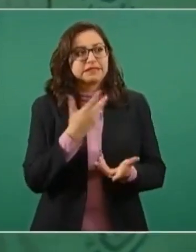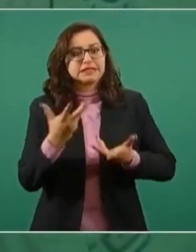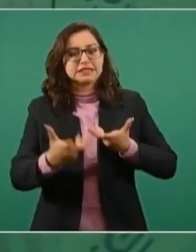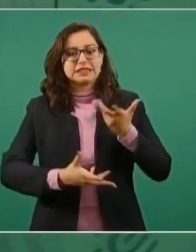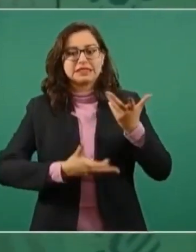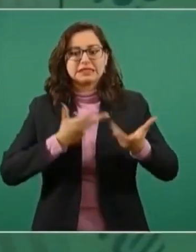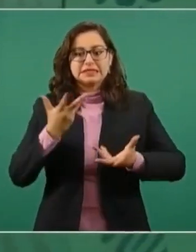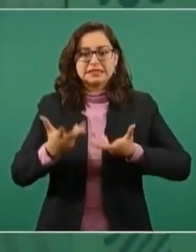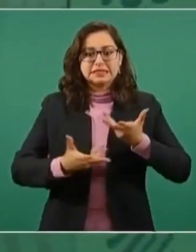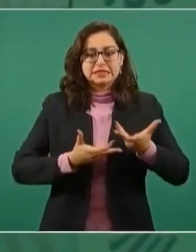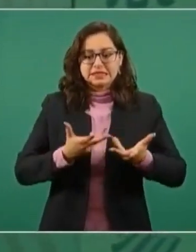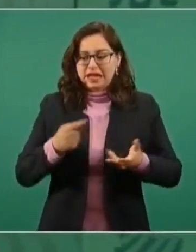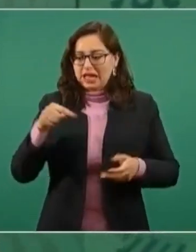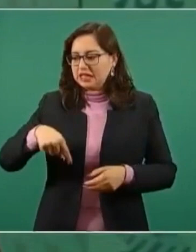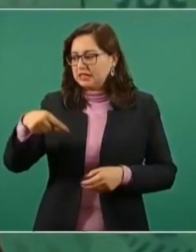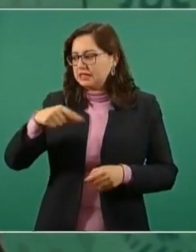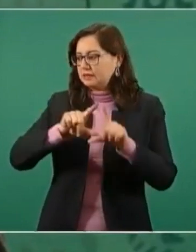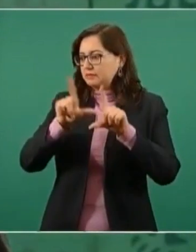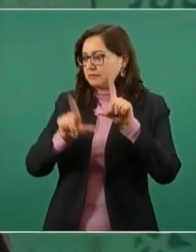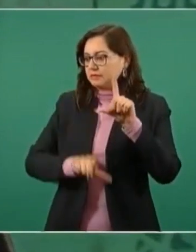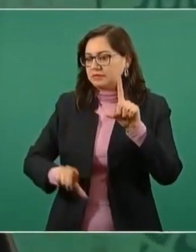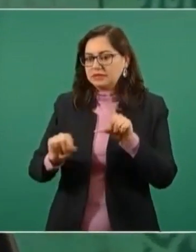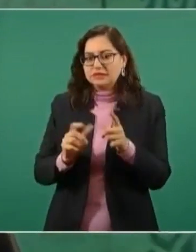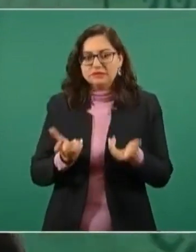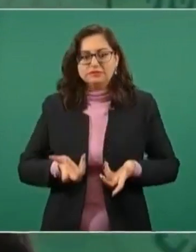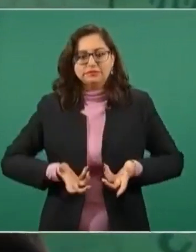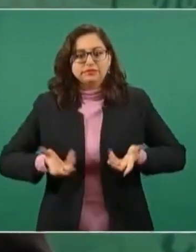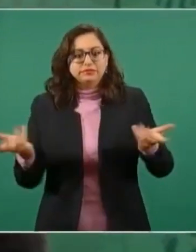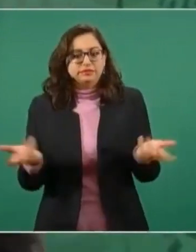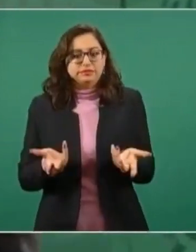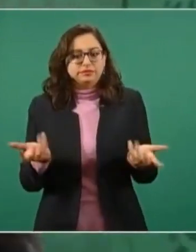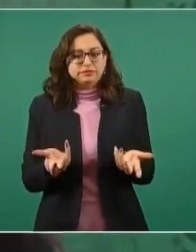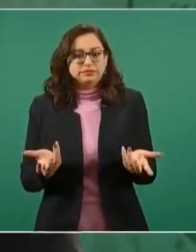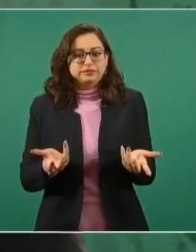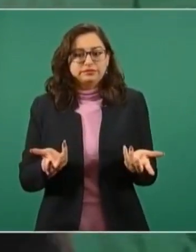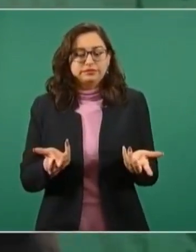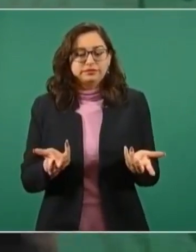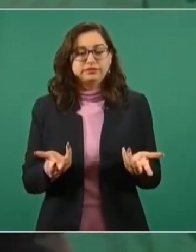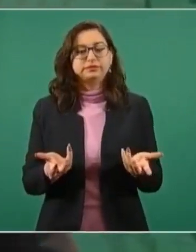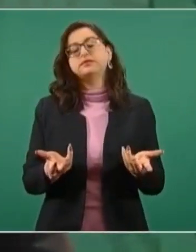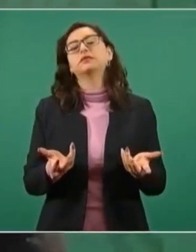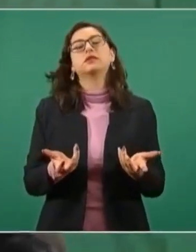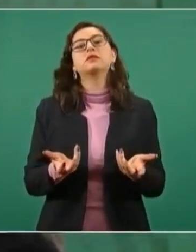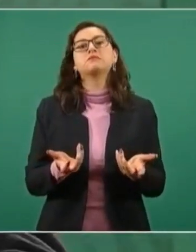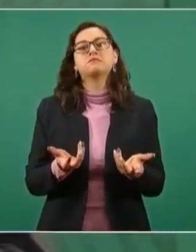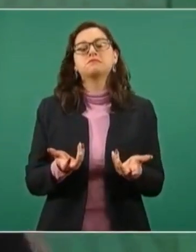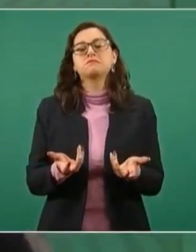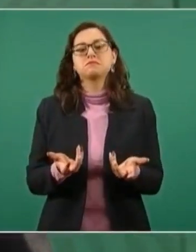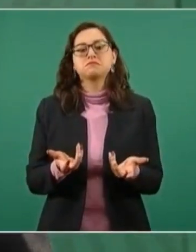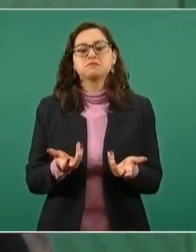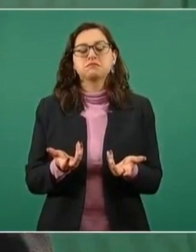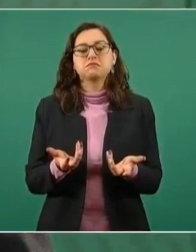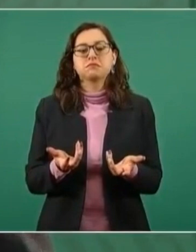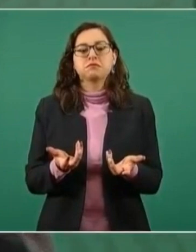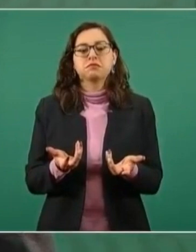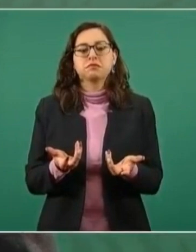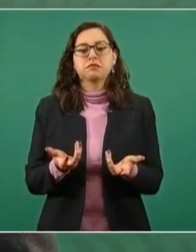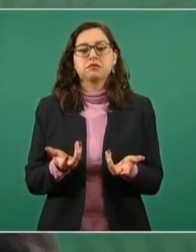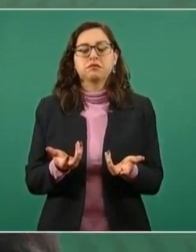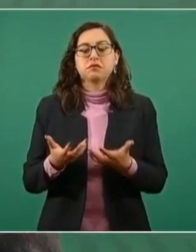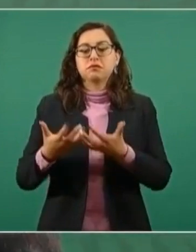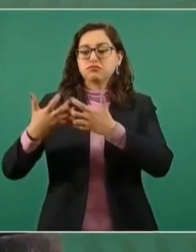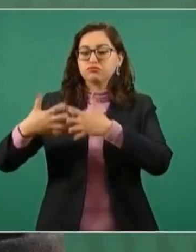porque estamos echando a andar plantas que